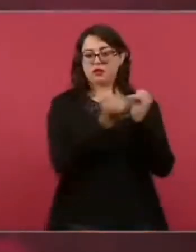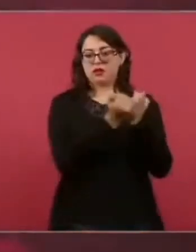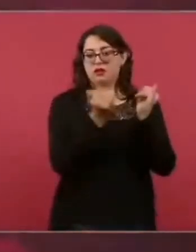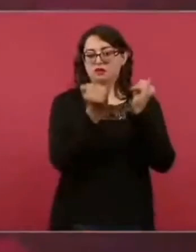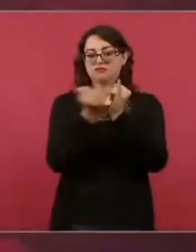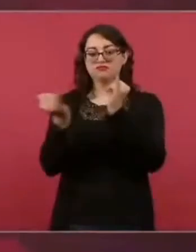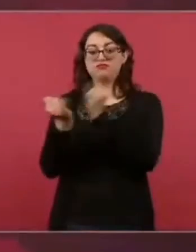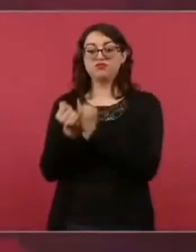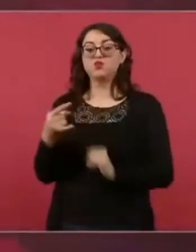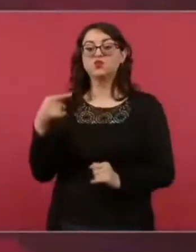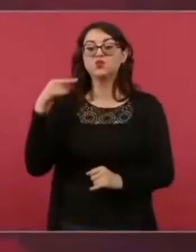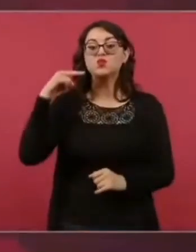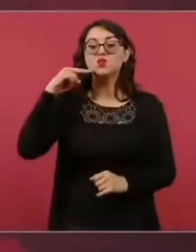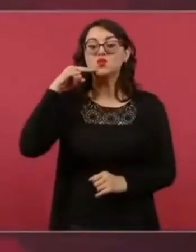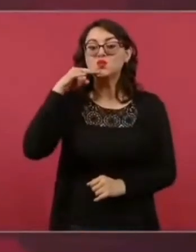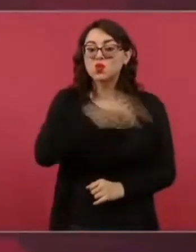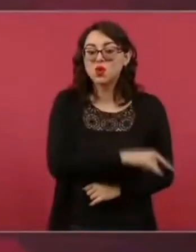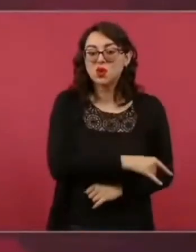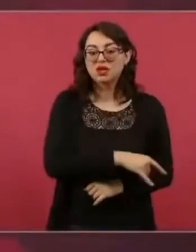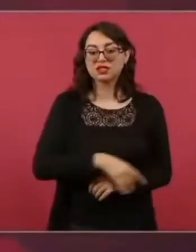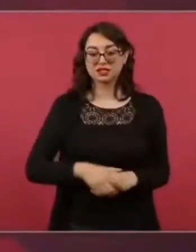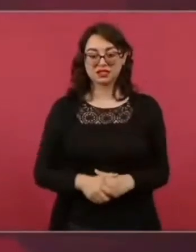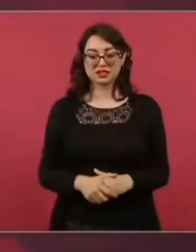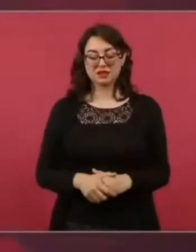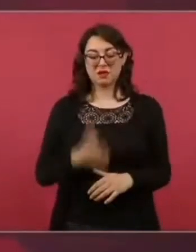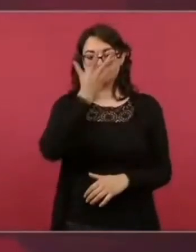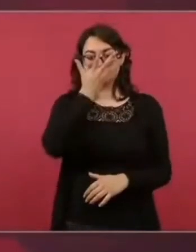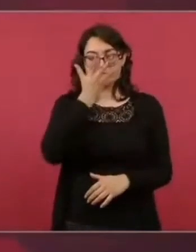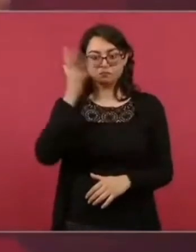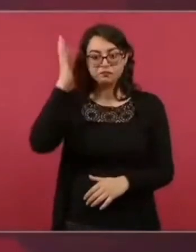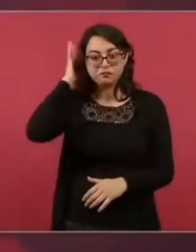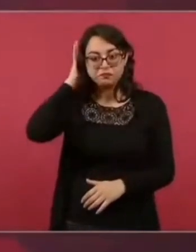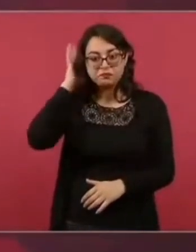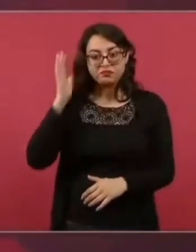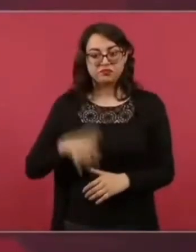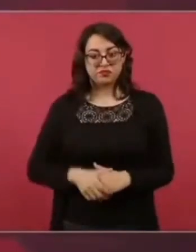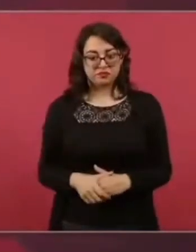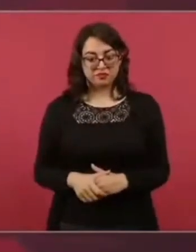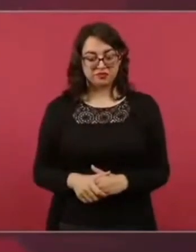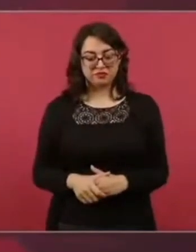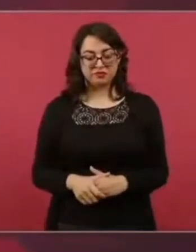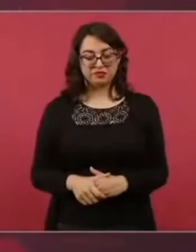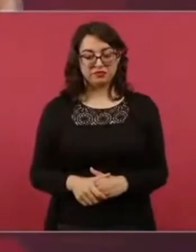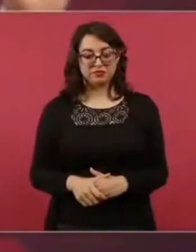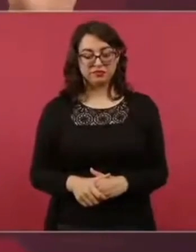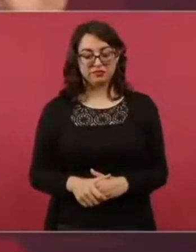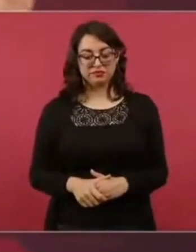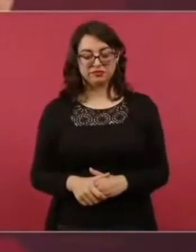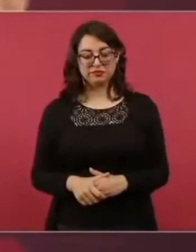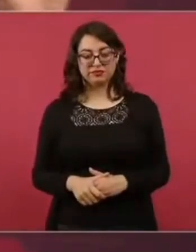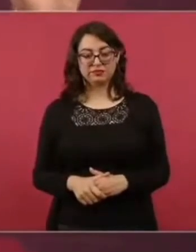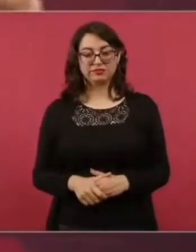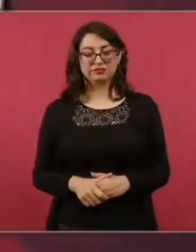su doctrina es la hipocresía entonces en